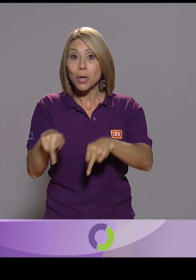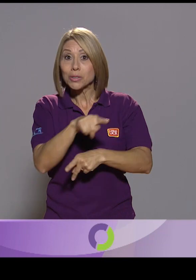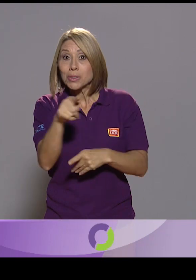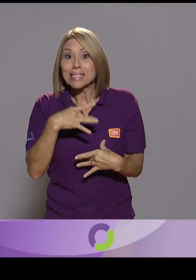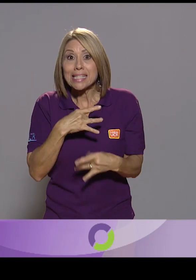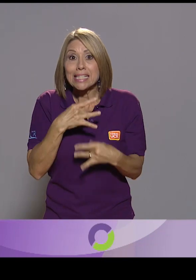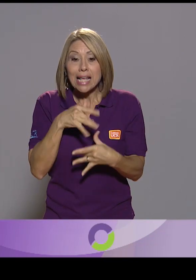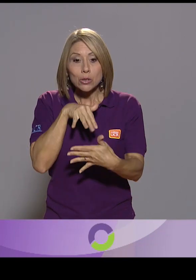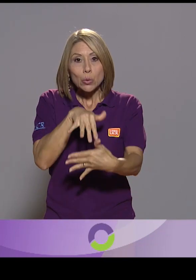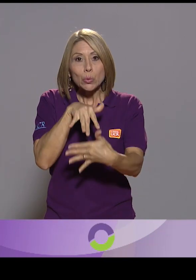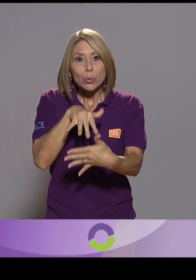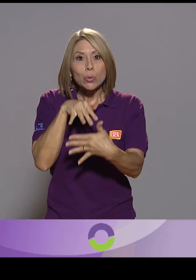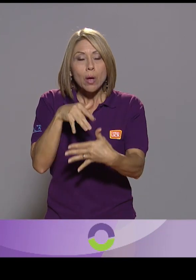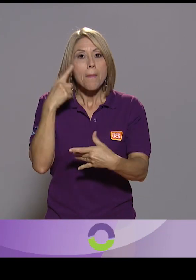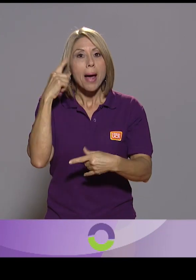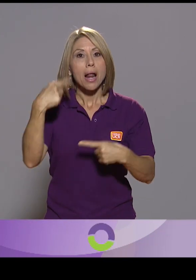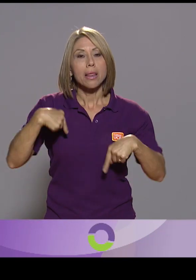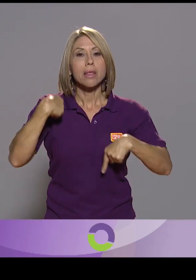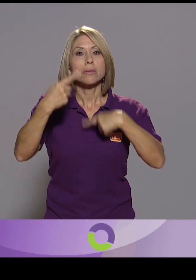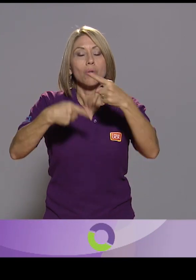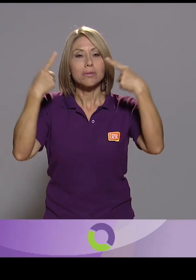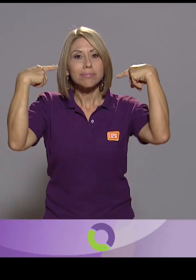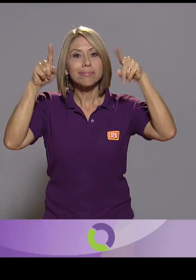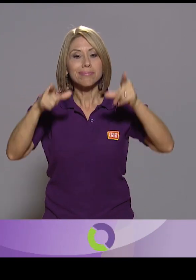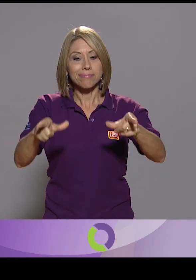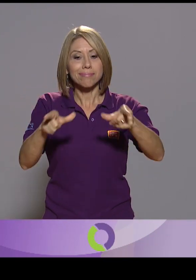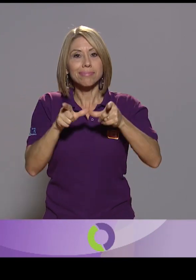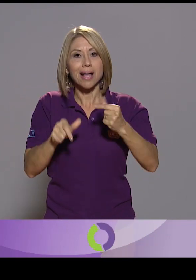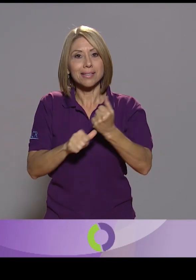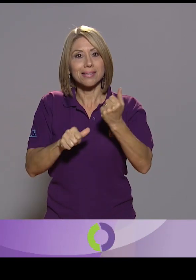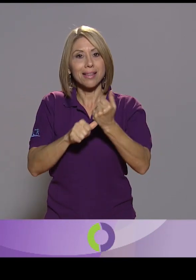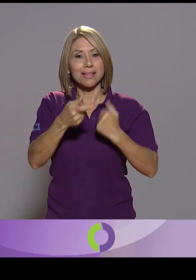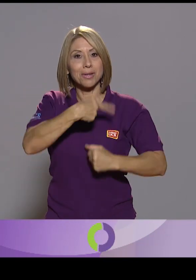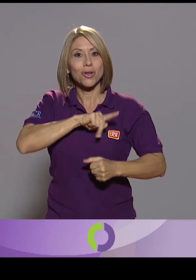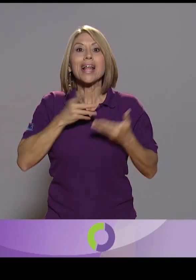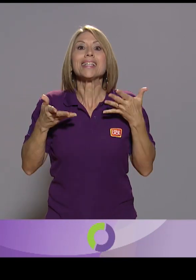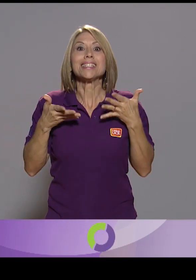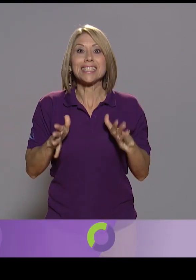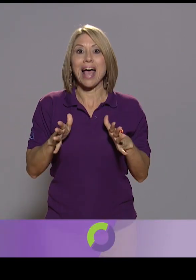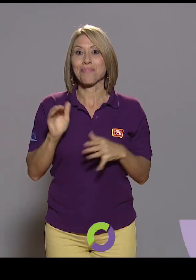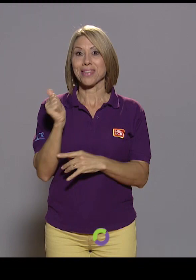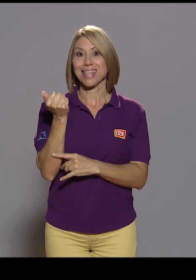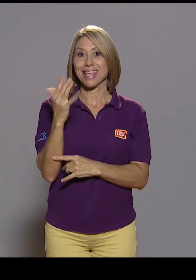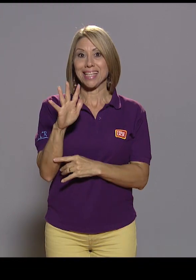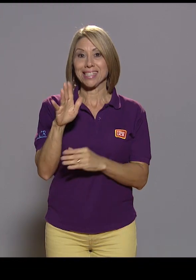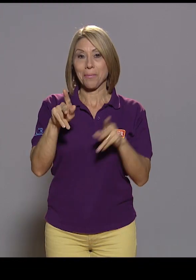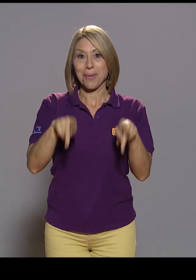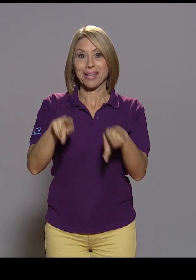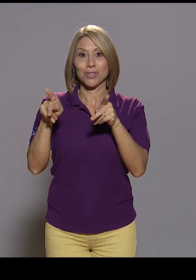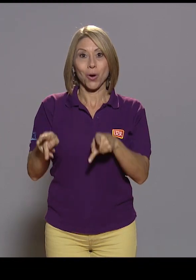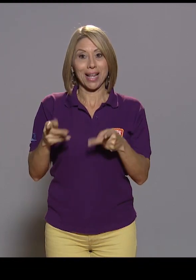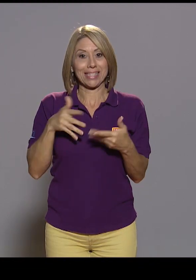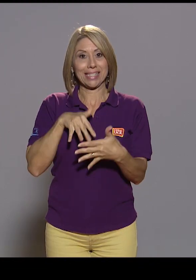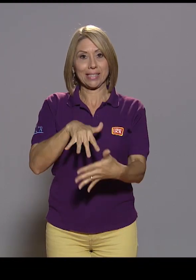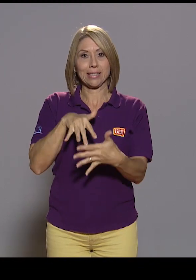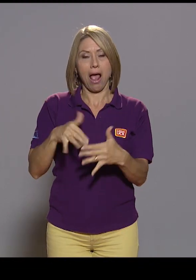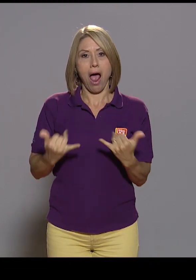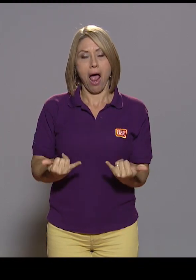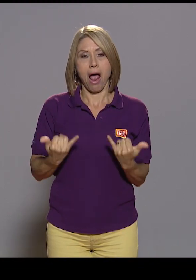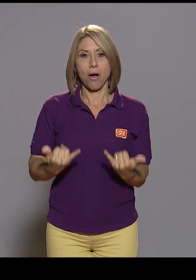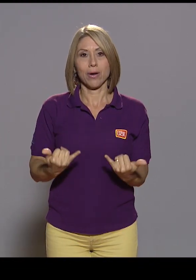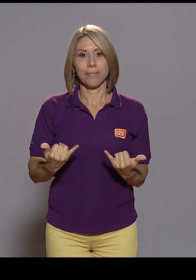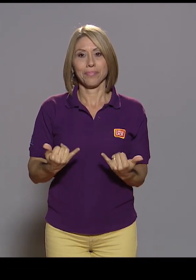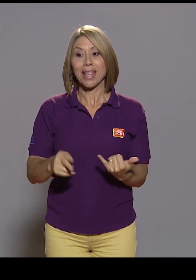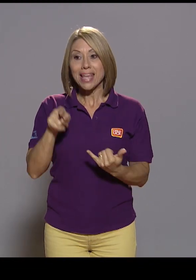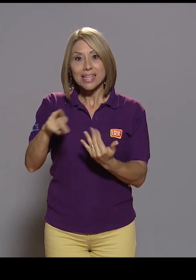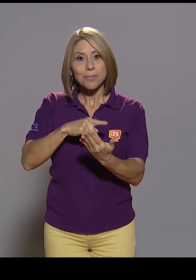convertirse en asistentes personales, ya están cursando una segunda generación de 15 personas este programa de formación y la idea